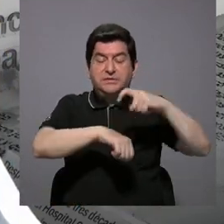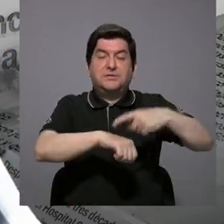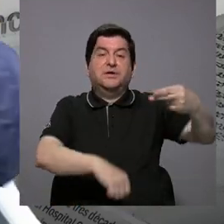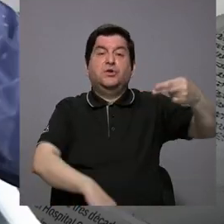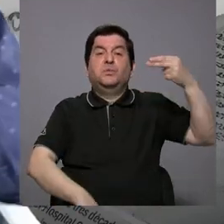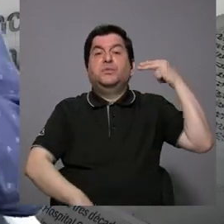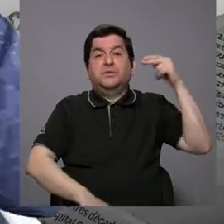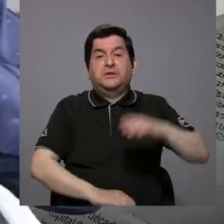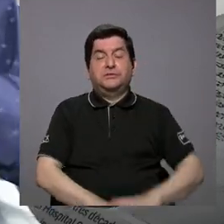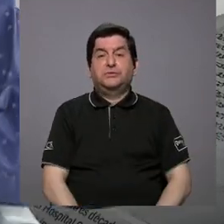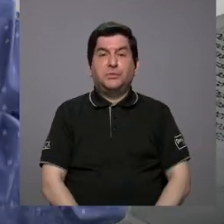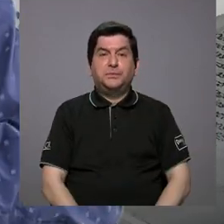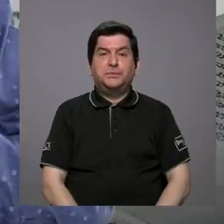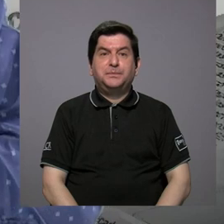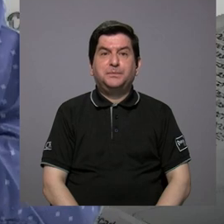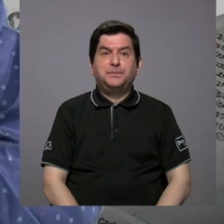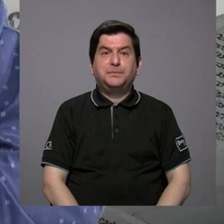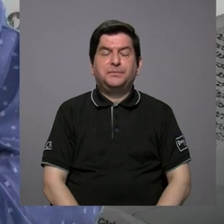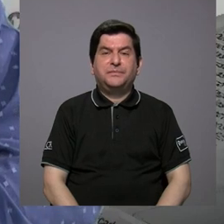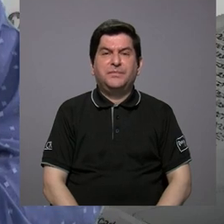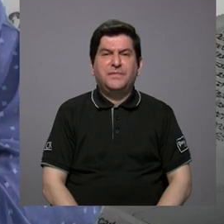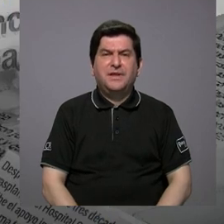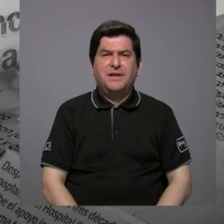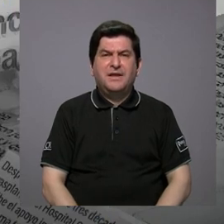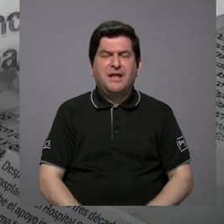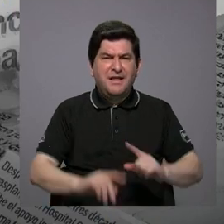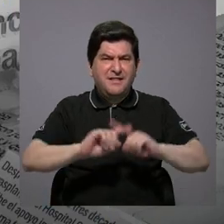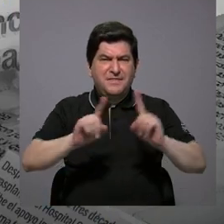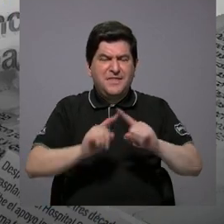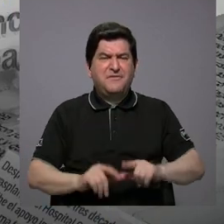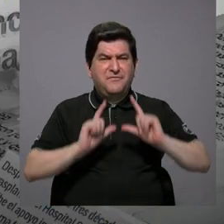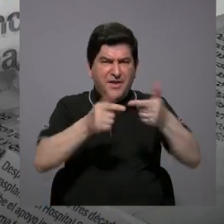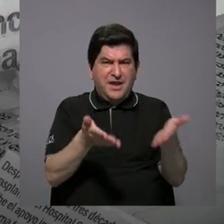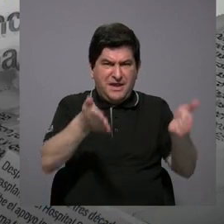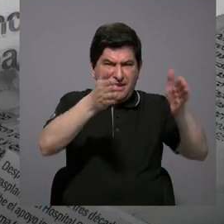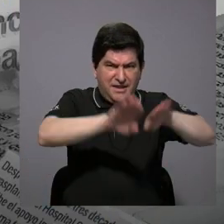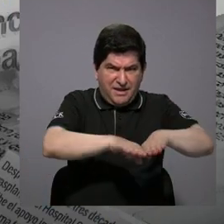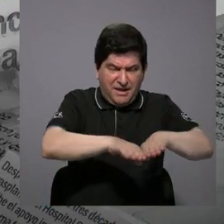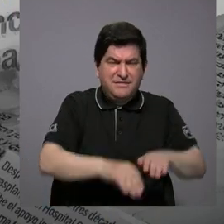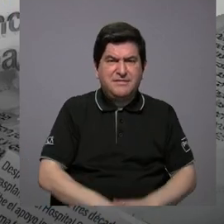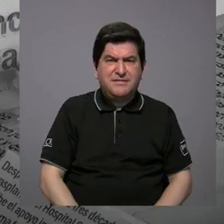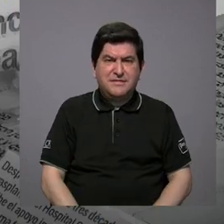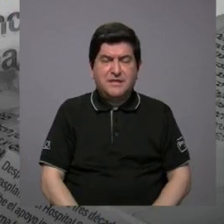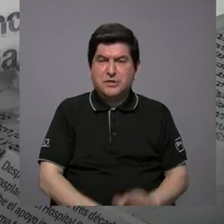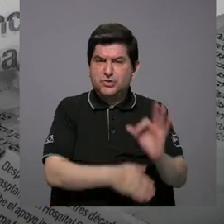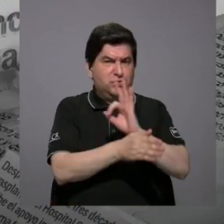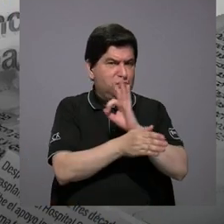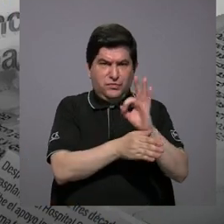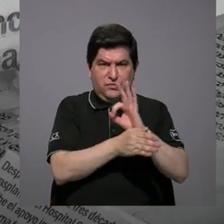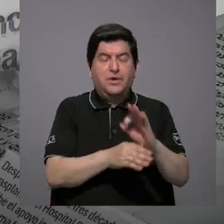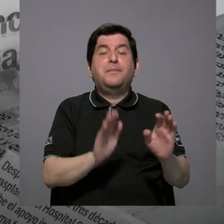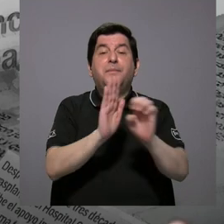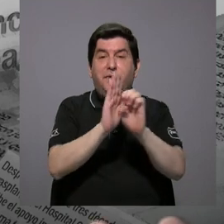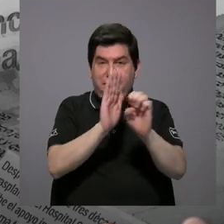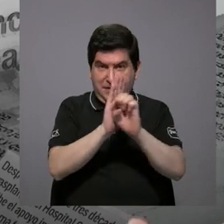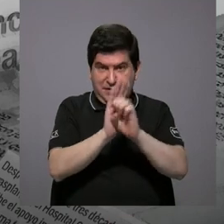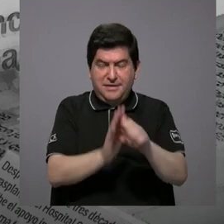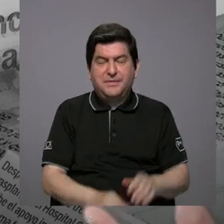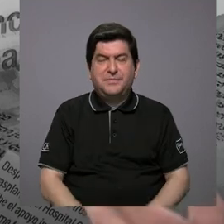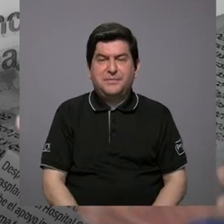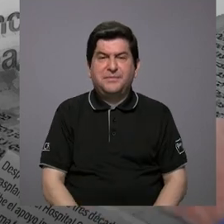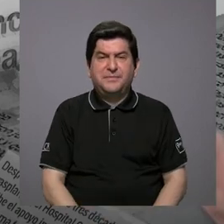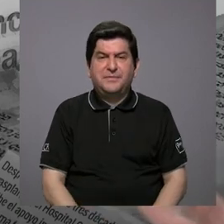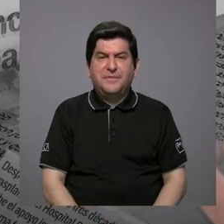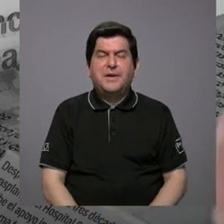ya, muy propias de esta época. muchos rellenos sanitarios quedarán inhabilitados. Por ejemplo, ¿y por qué?